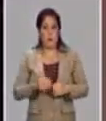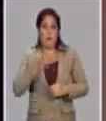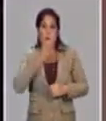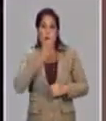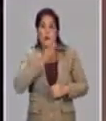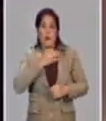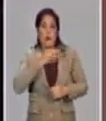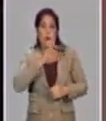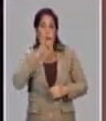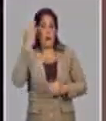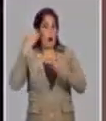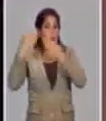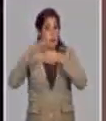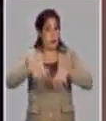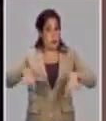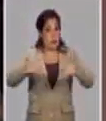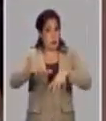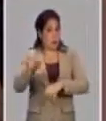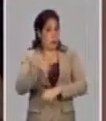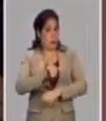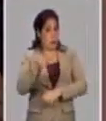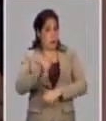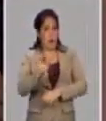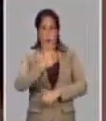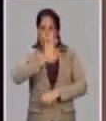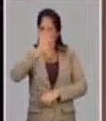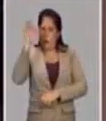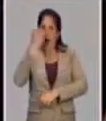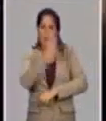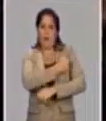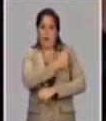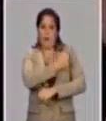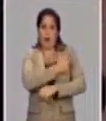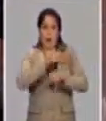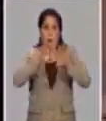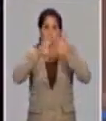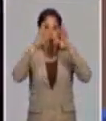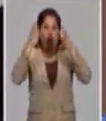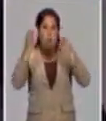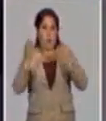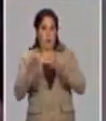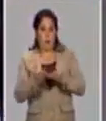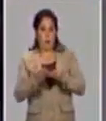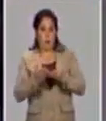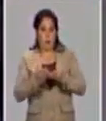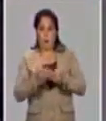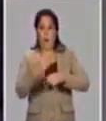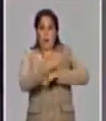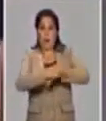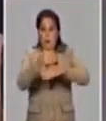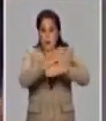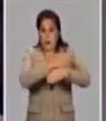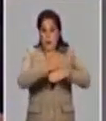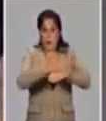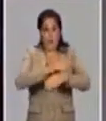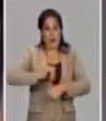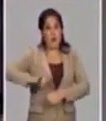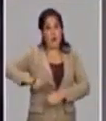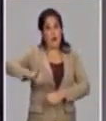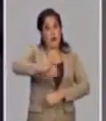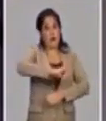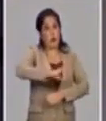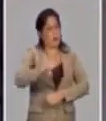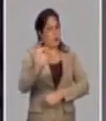habido, yo creo, una situación como esta de una vacunación de esa magnitud. Y que sea en todos los países del mundo